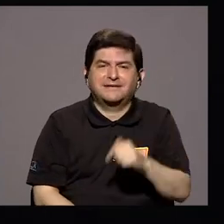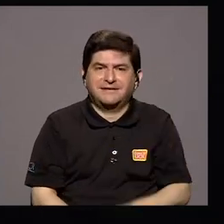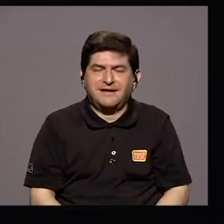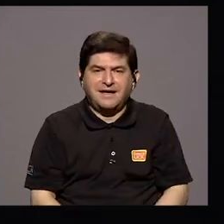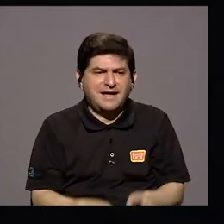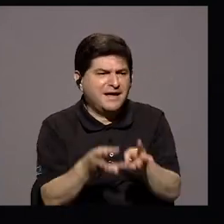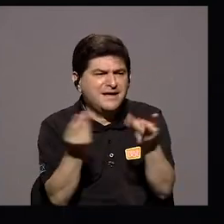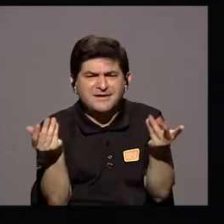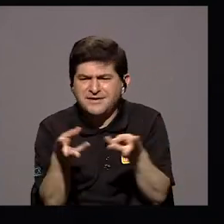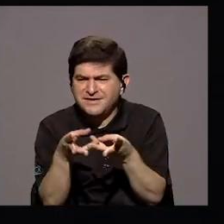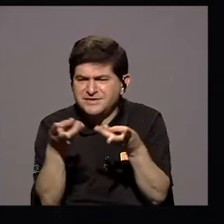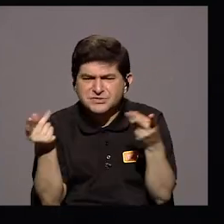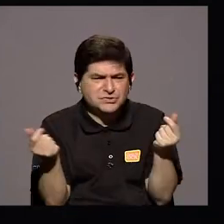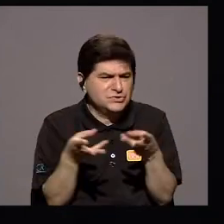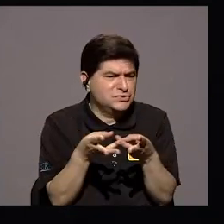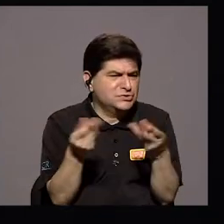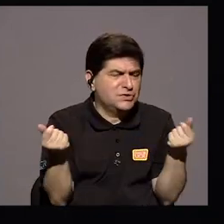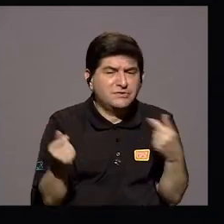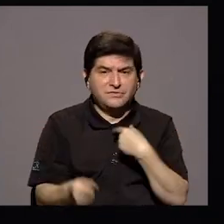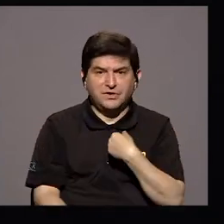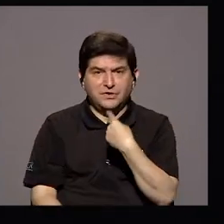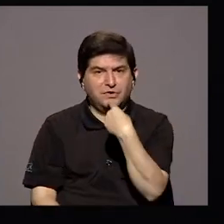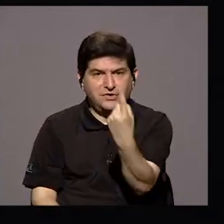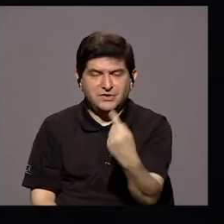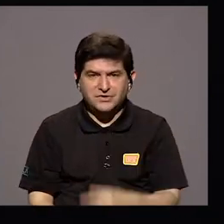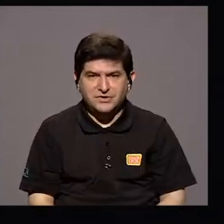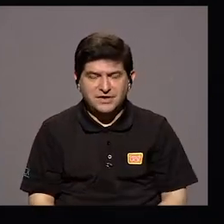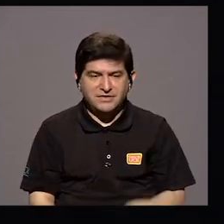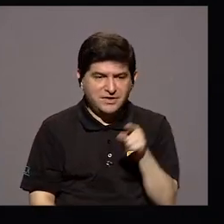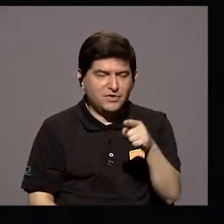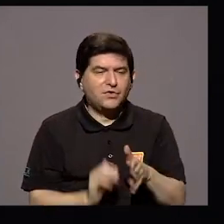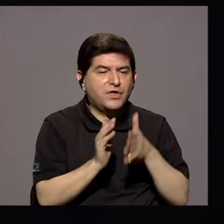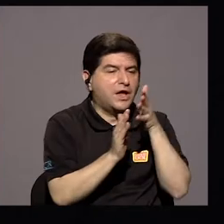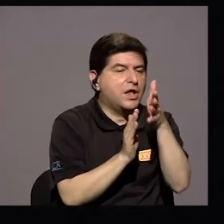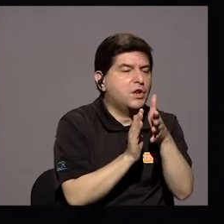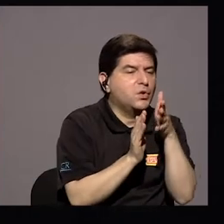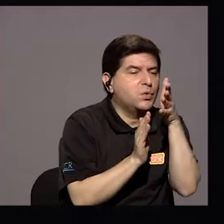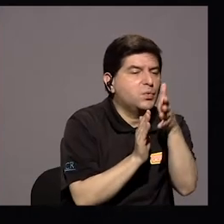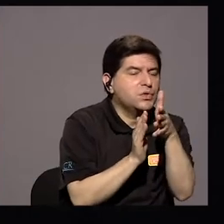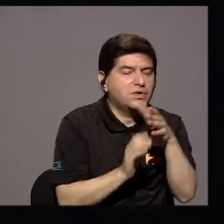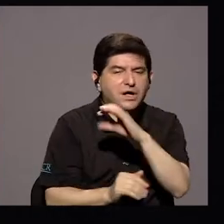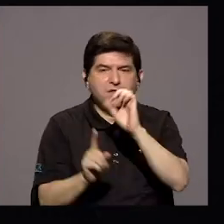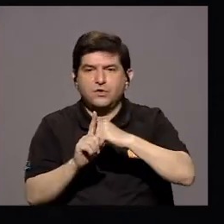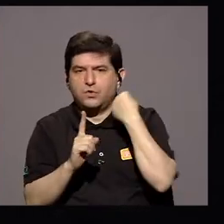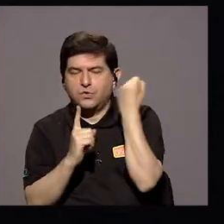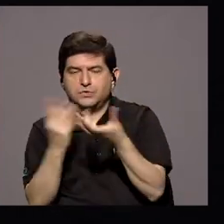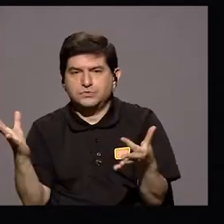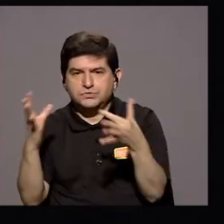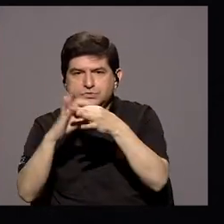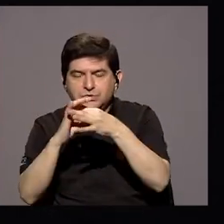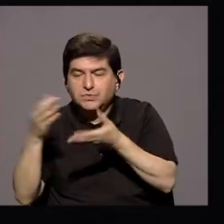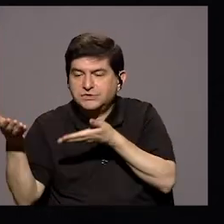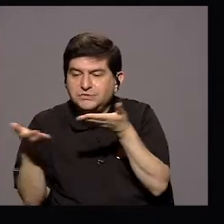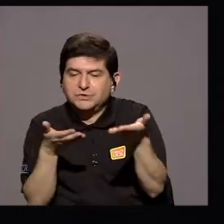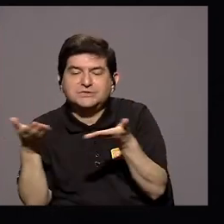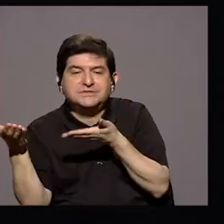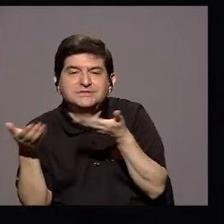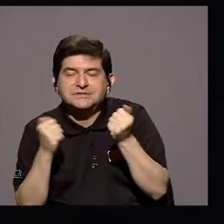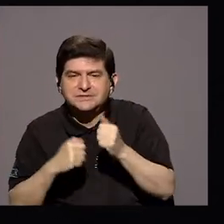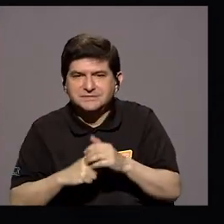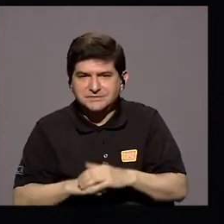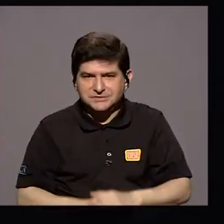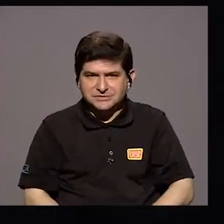resolvimos Lo que le digo del cuido O cuestiones vinculadas a los servicios